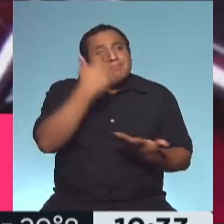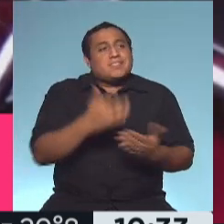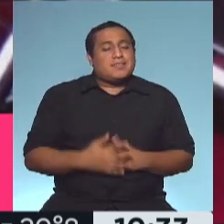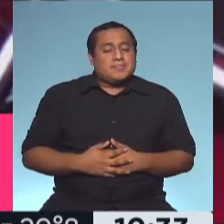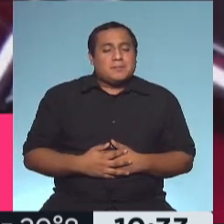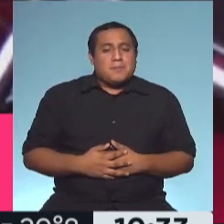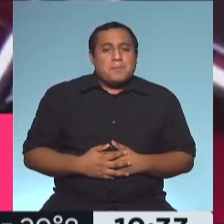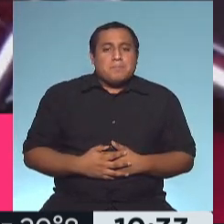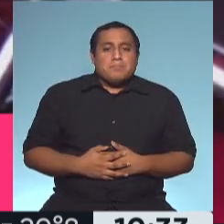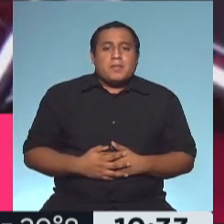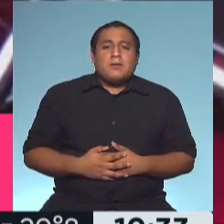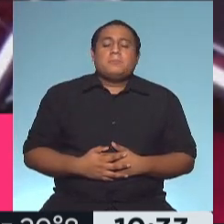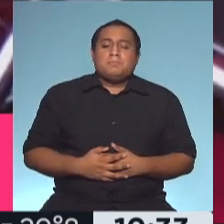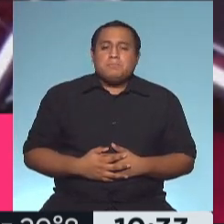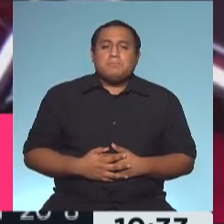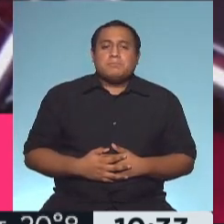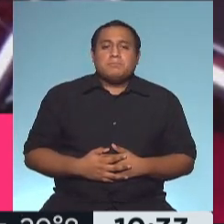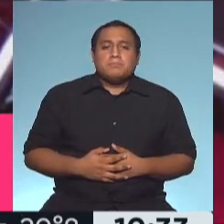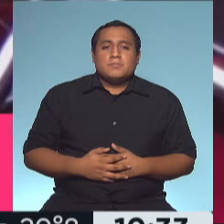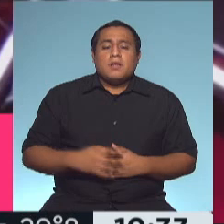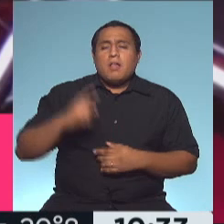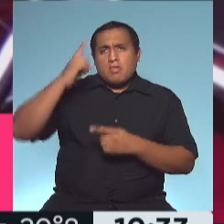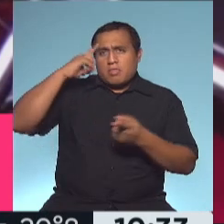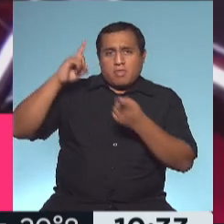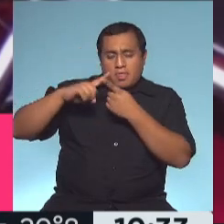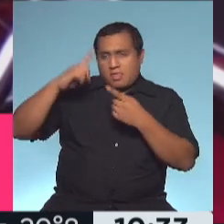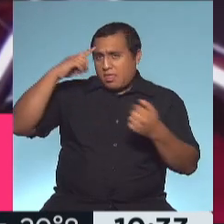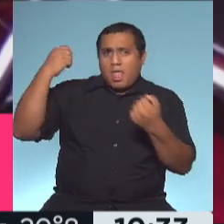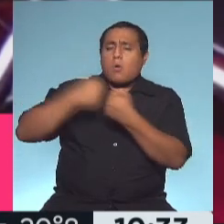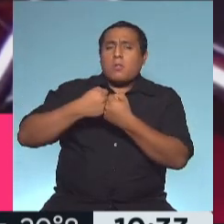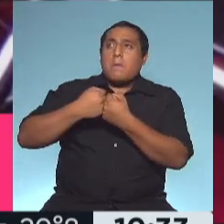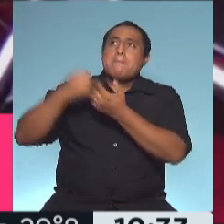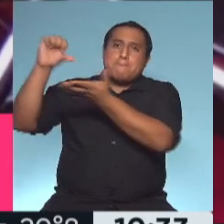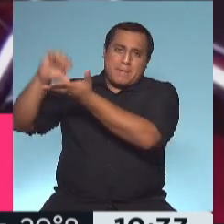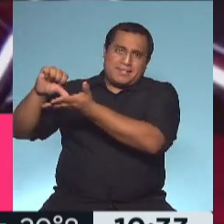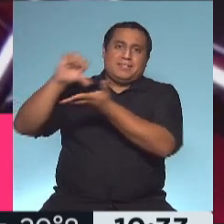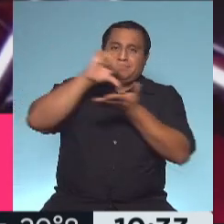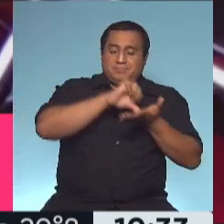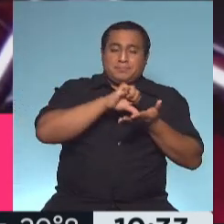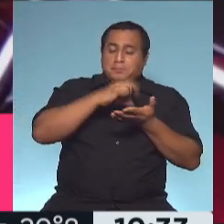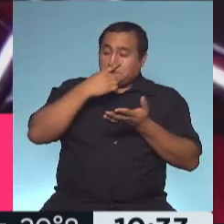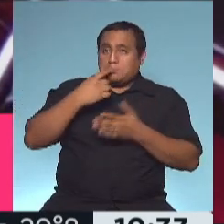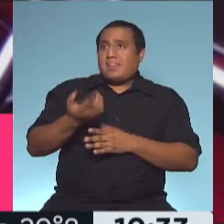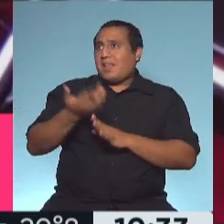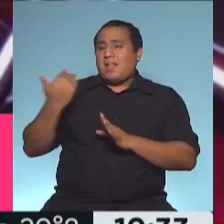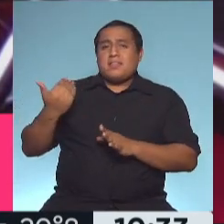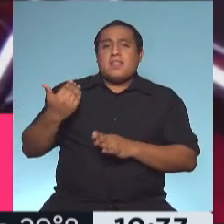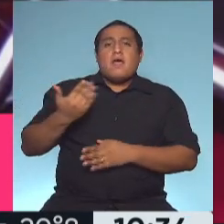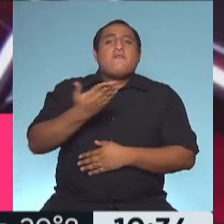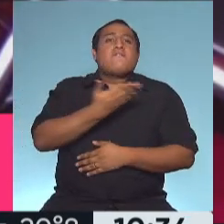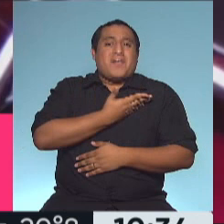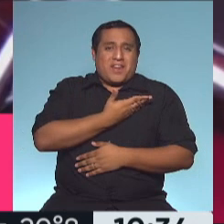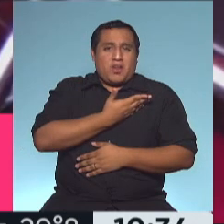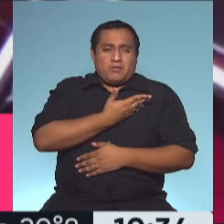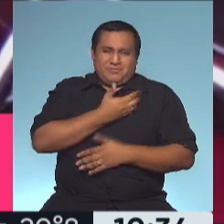El acuerdo se dio entre países y ya en febrero pasado, a fines de febrero,